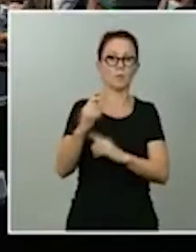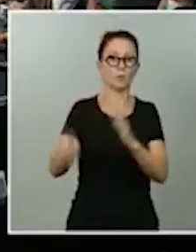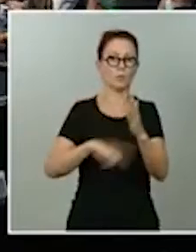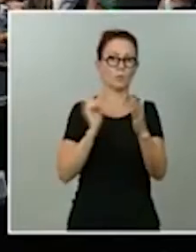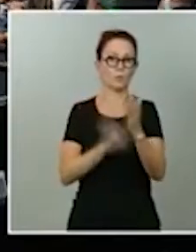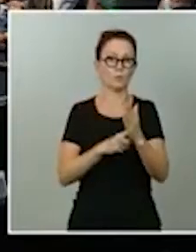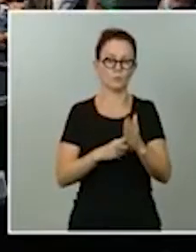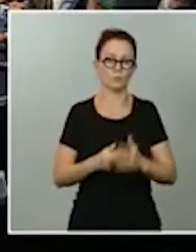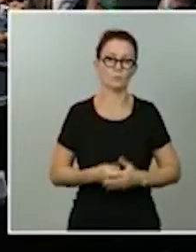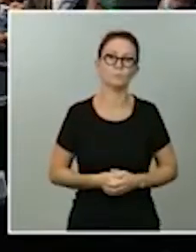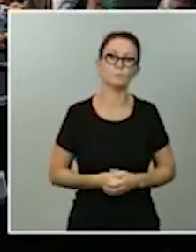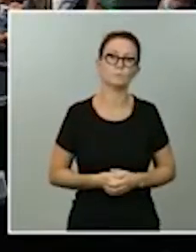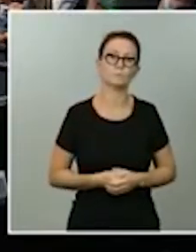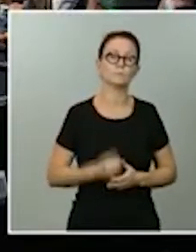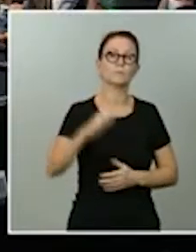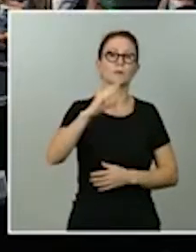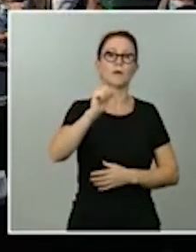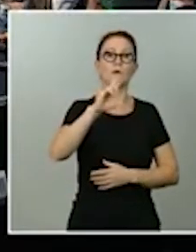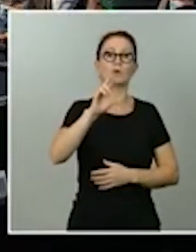Carolina Jiménez de Europa Press